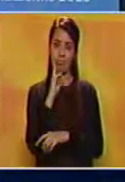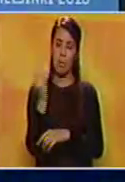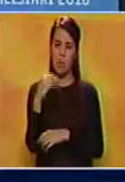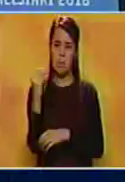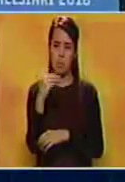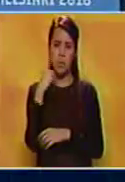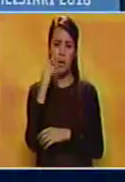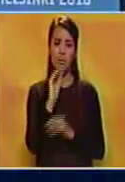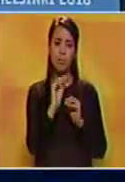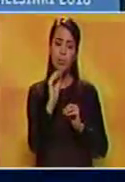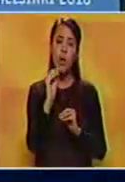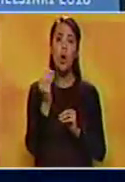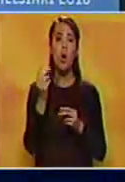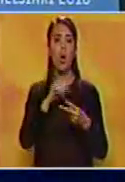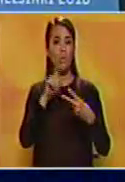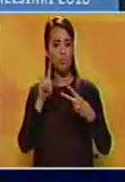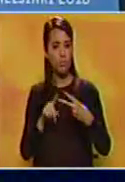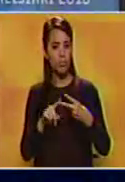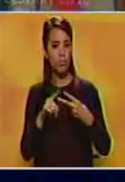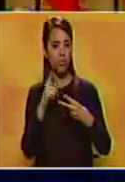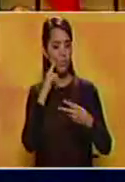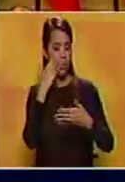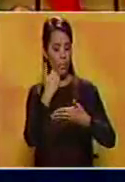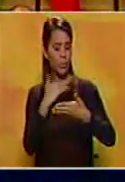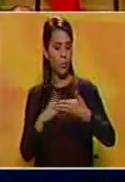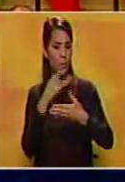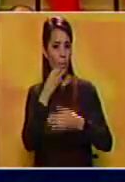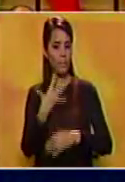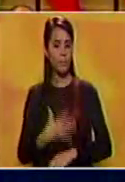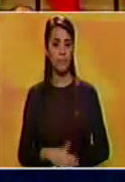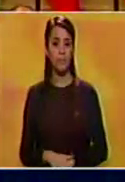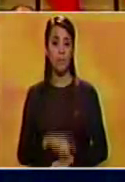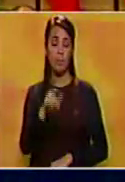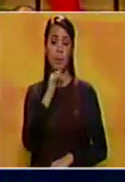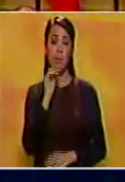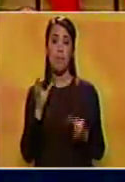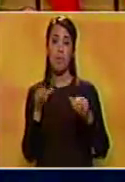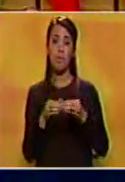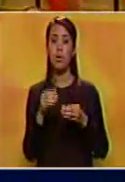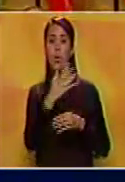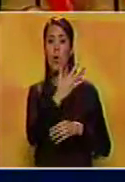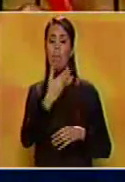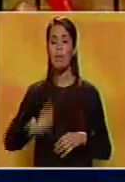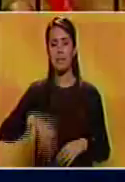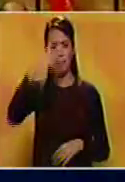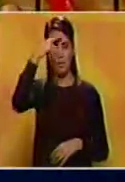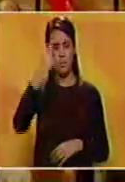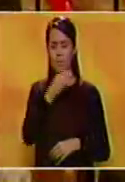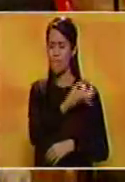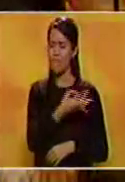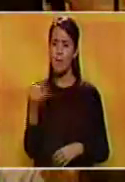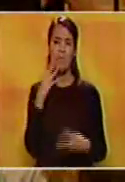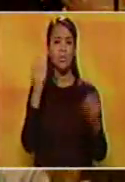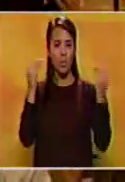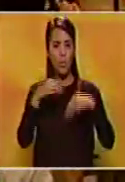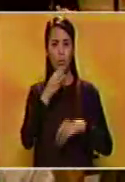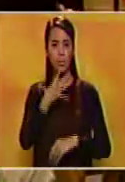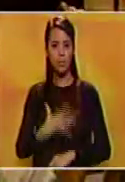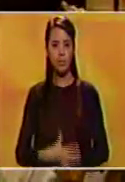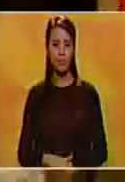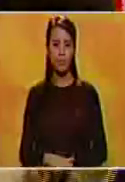llamó a tener una agenda positiva. Reiteró que la cita con Trump fue exitosa y condujo a acuerdos útiles.